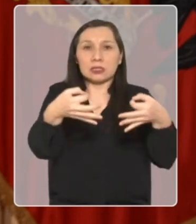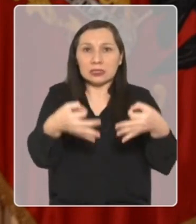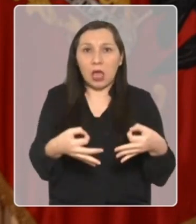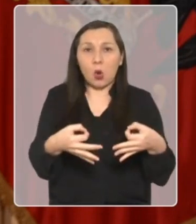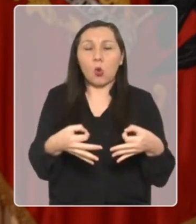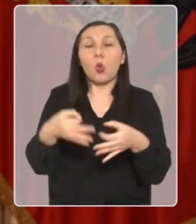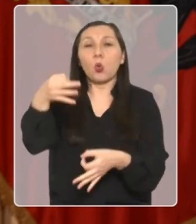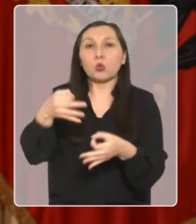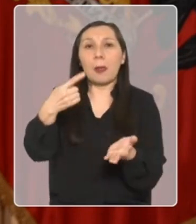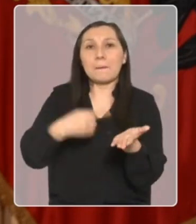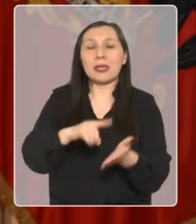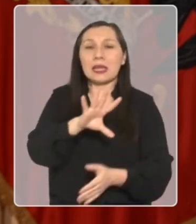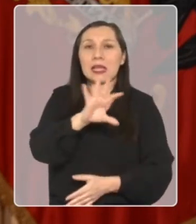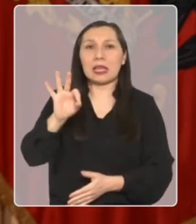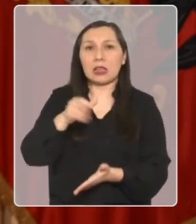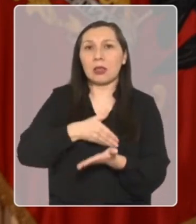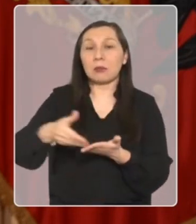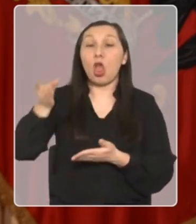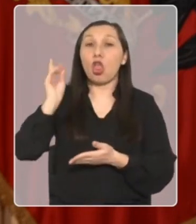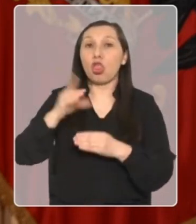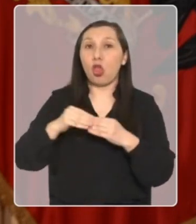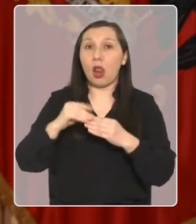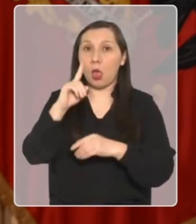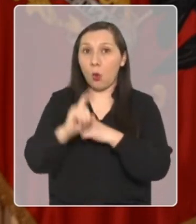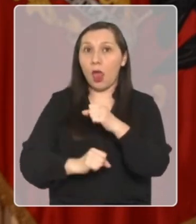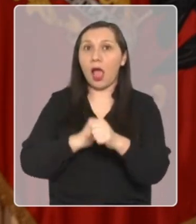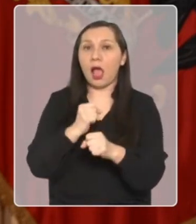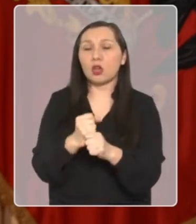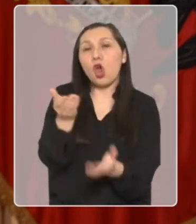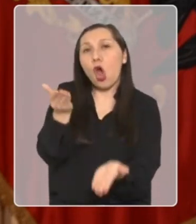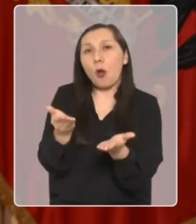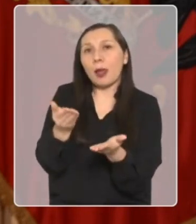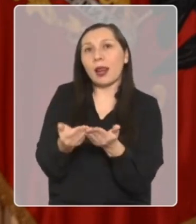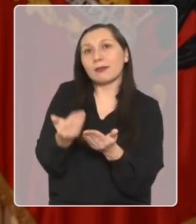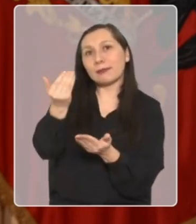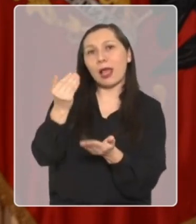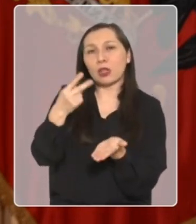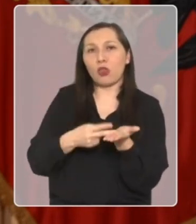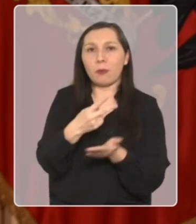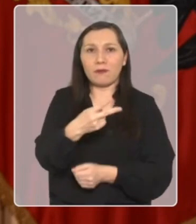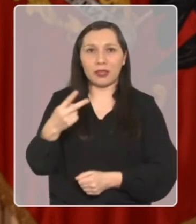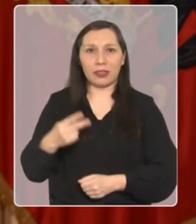justicia en 1.500 millones de dólares anuales respecto de 2022.